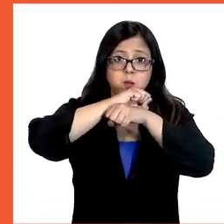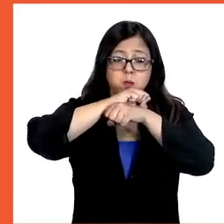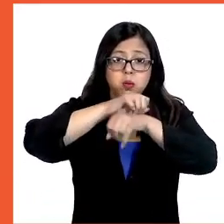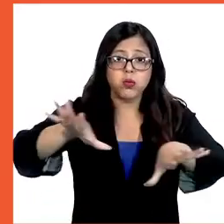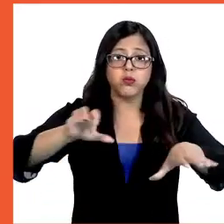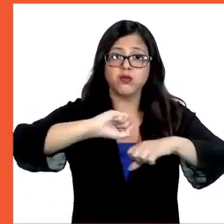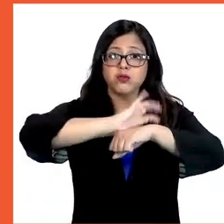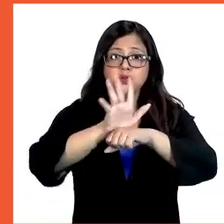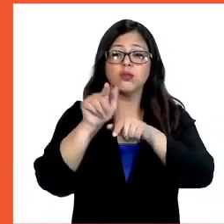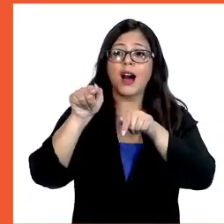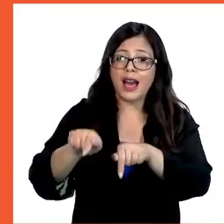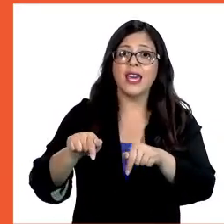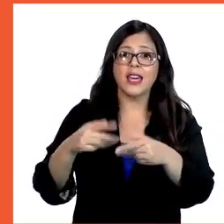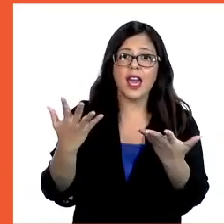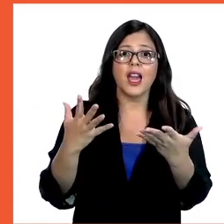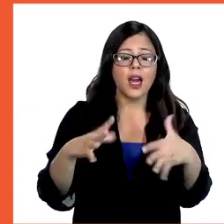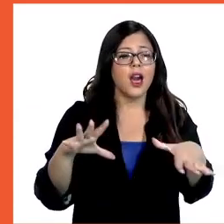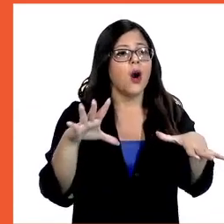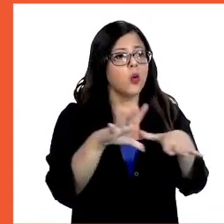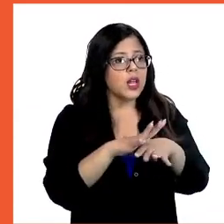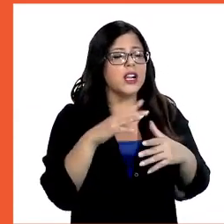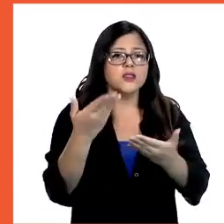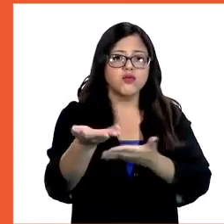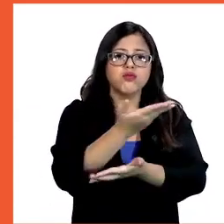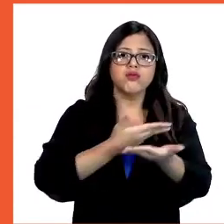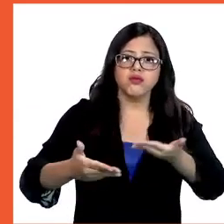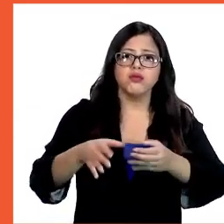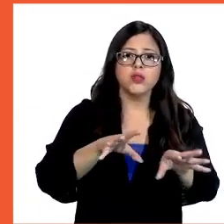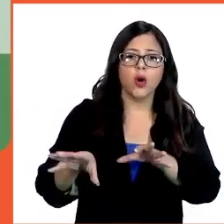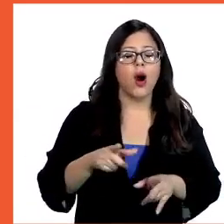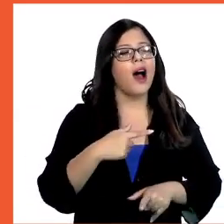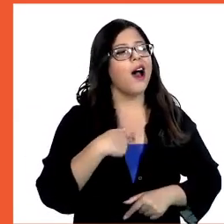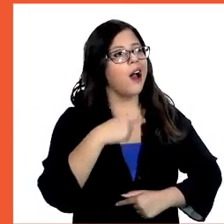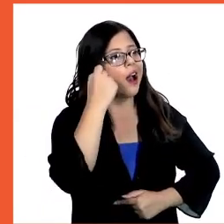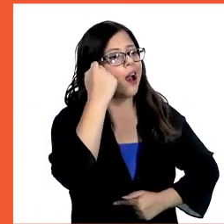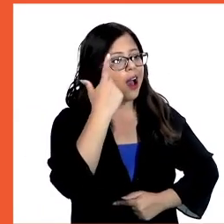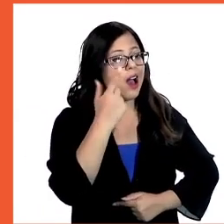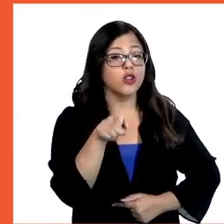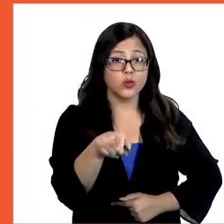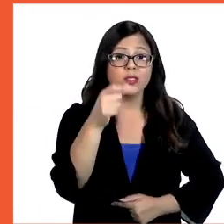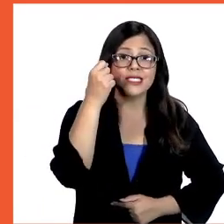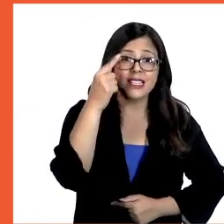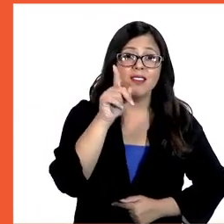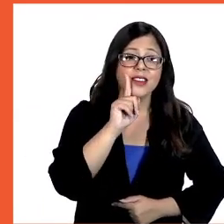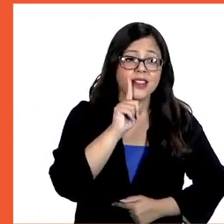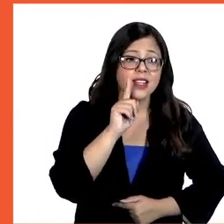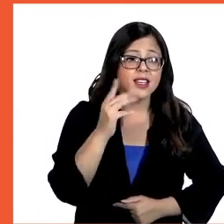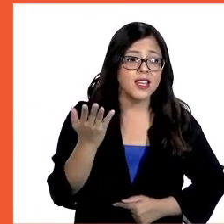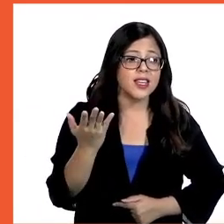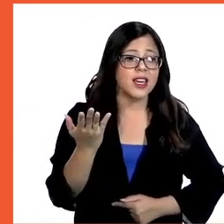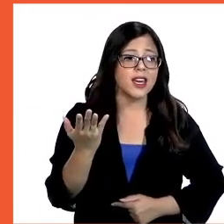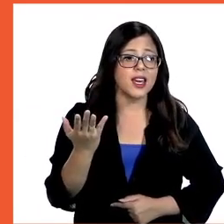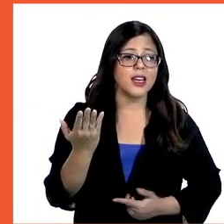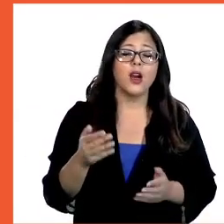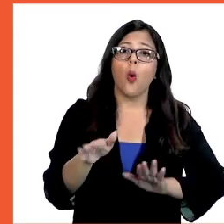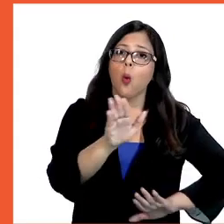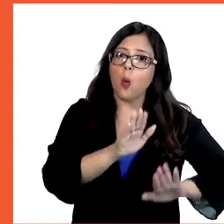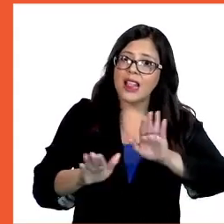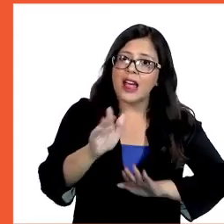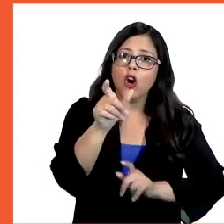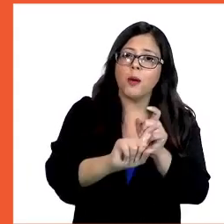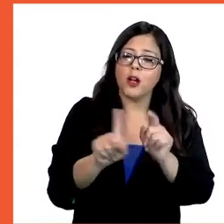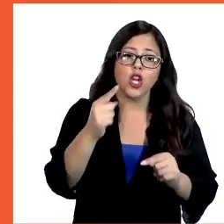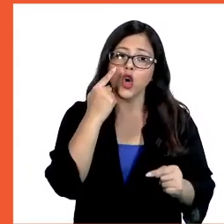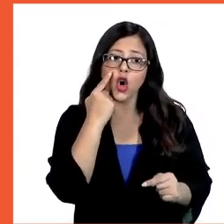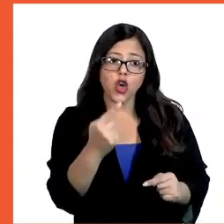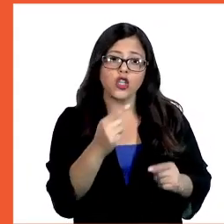de pandemia. Ahí empezaron a juntarse y a compartir cosas. Entiendo. ¿Y sabías que tienes que tener cuidado con